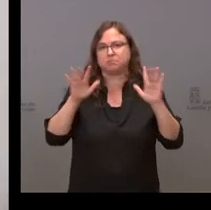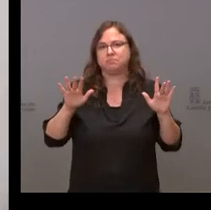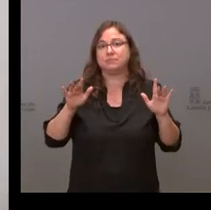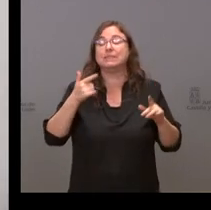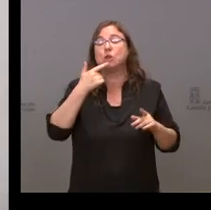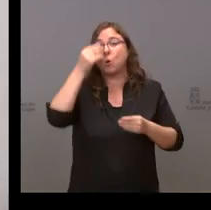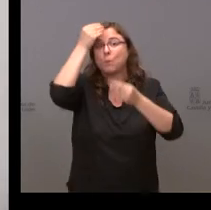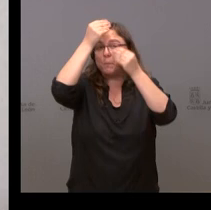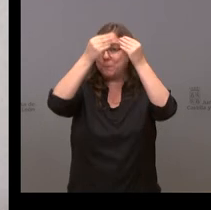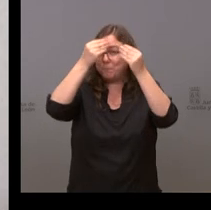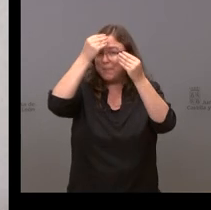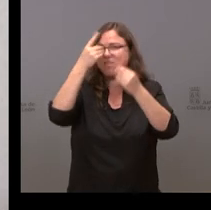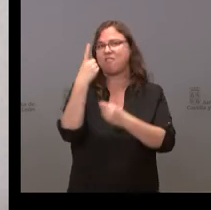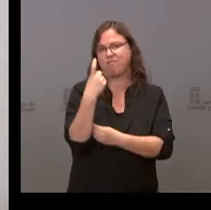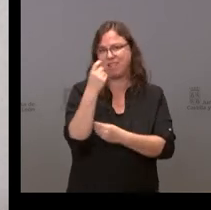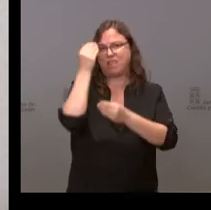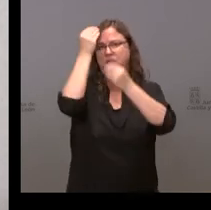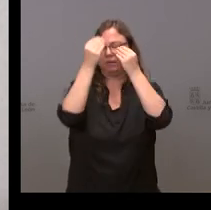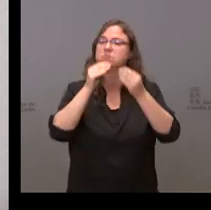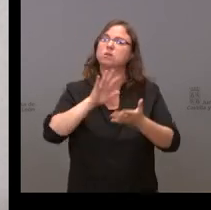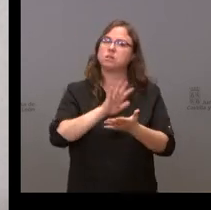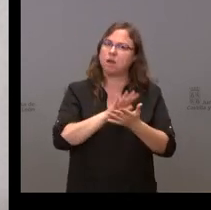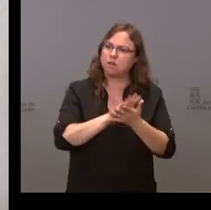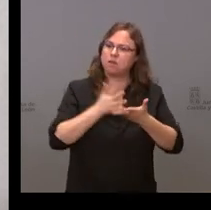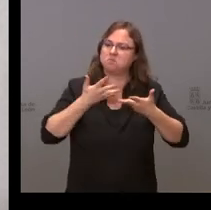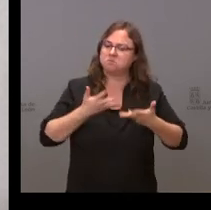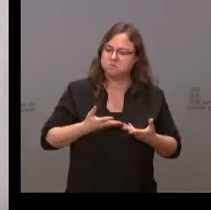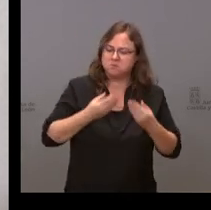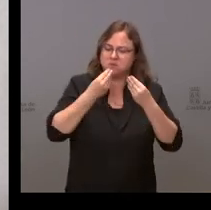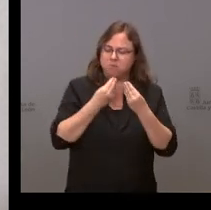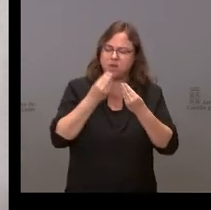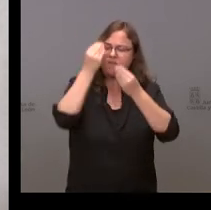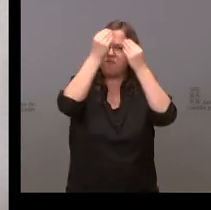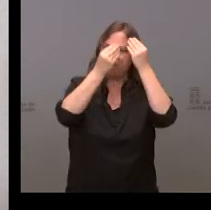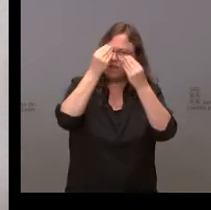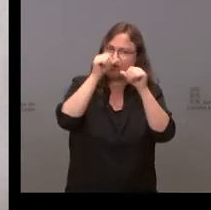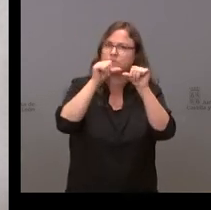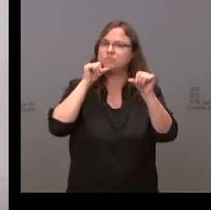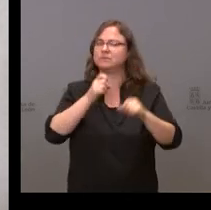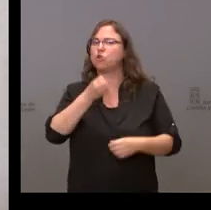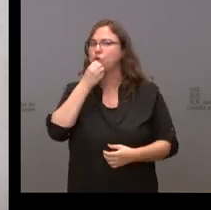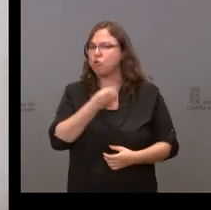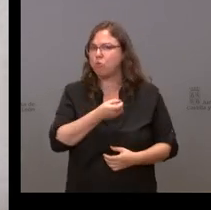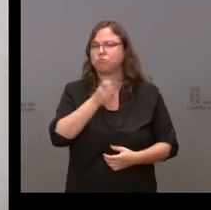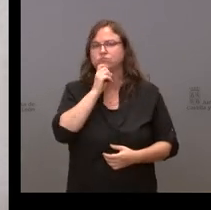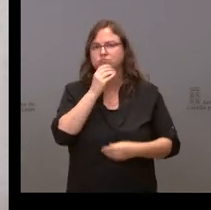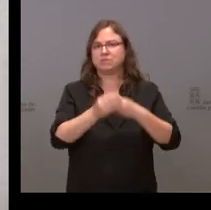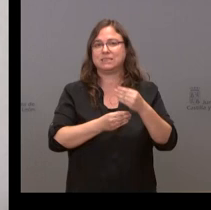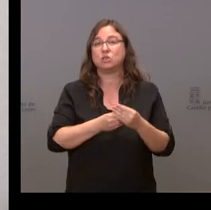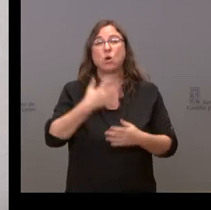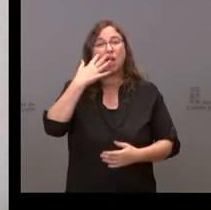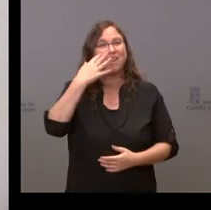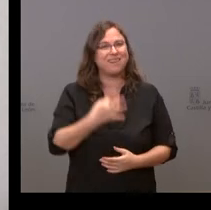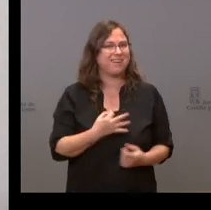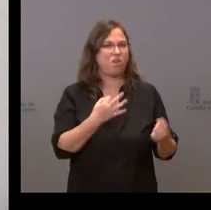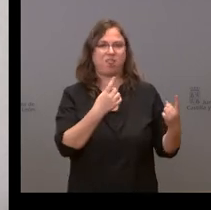reflexión en profundidad, sosegada, serena, como se deben hacer las normas. Pero creo que es